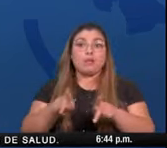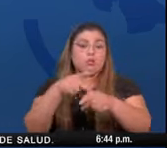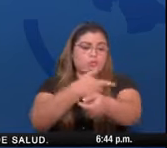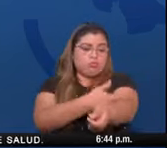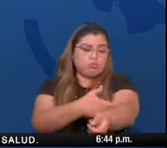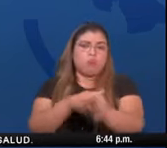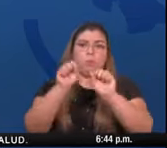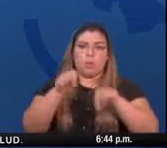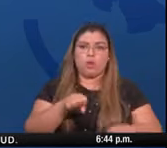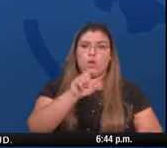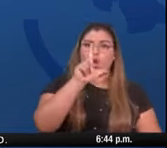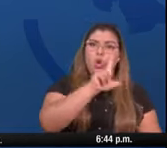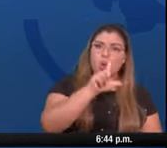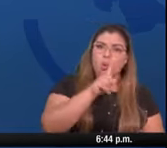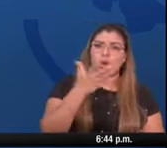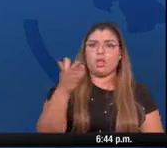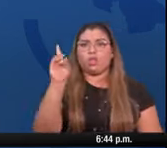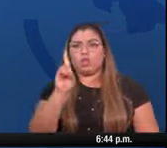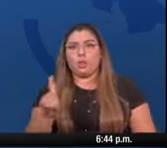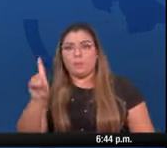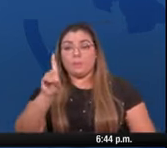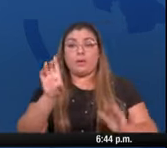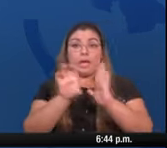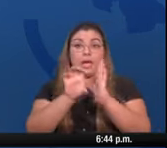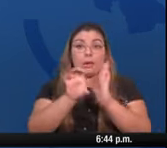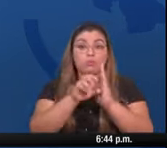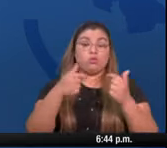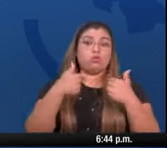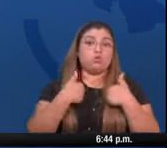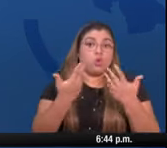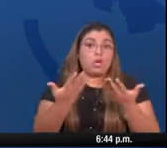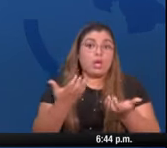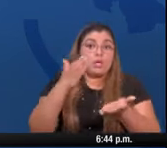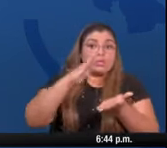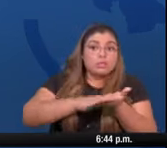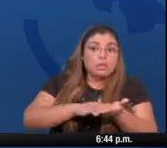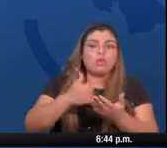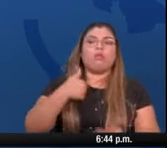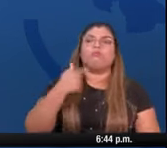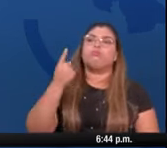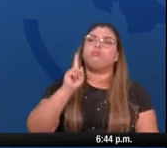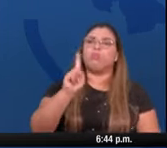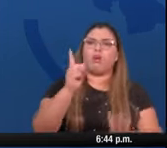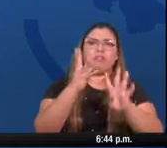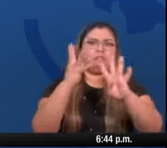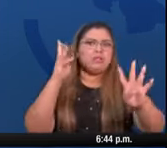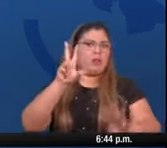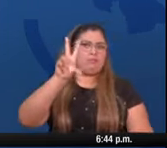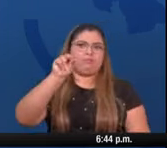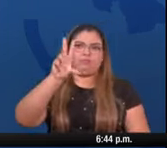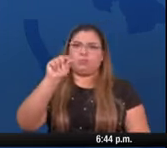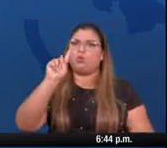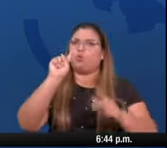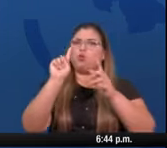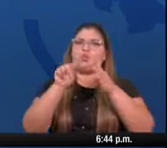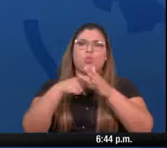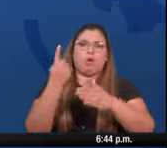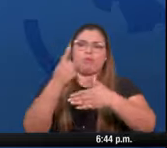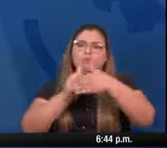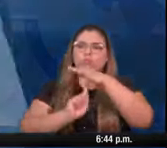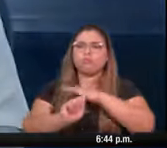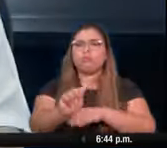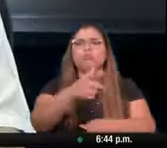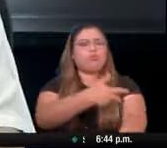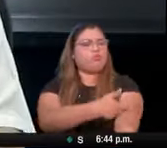domingo y al momento que le toque su cita usted va a llegar directamente y no tiene que hacer fila no tiene que perder tiempo no tiene que dar